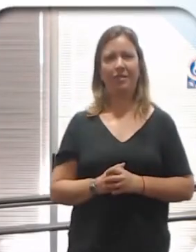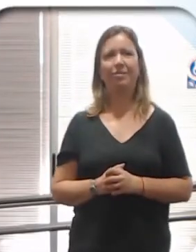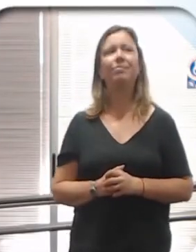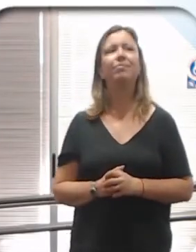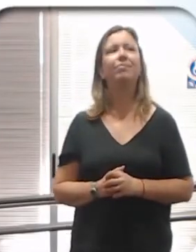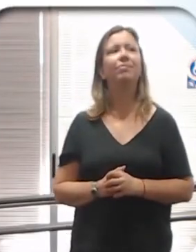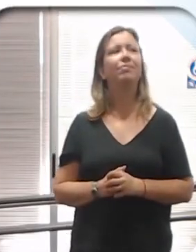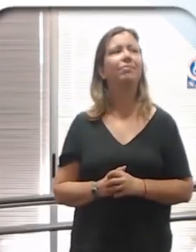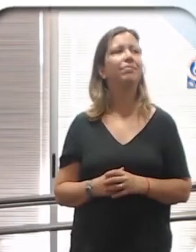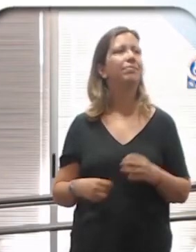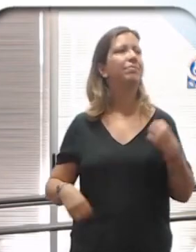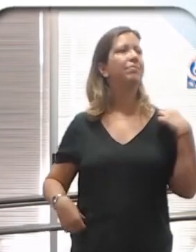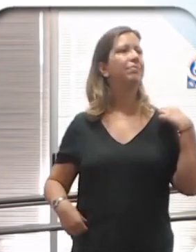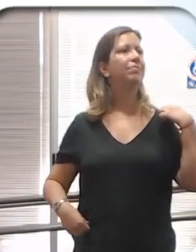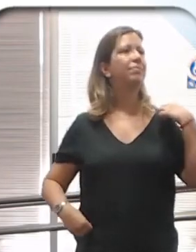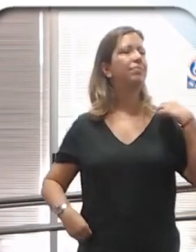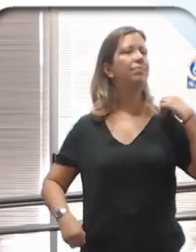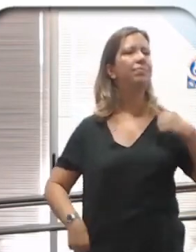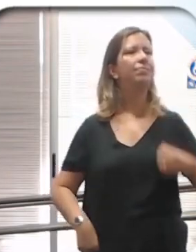Por allá.